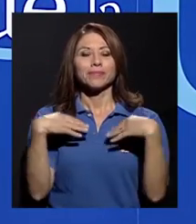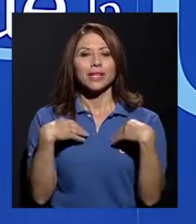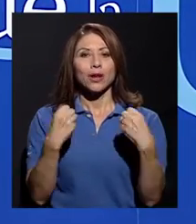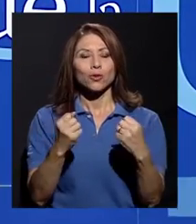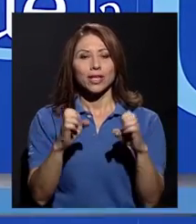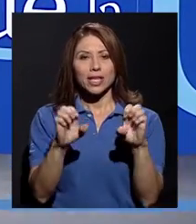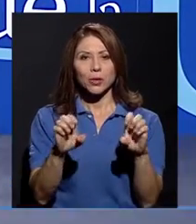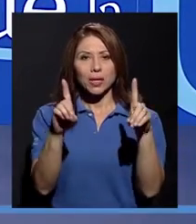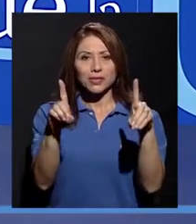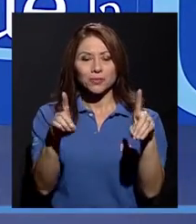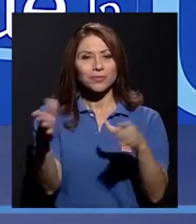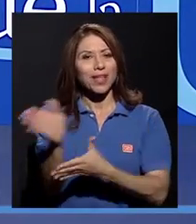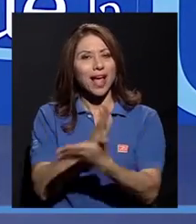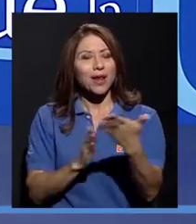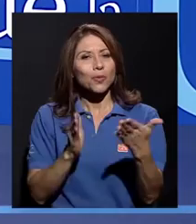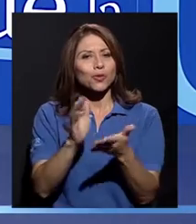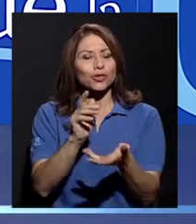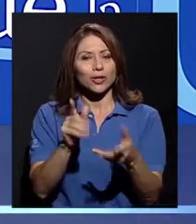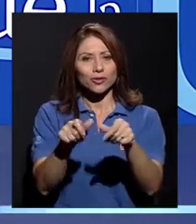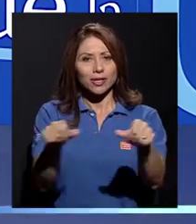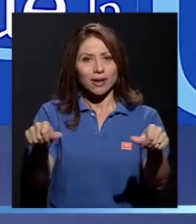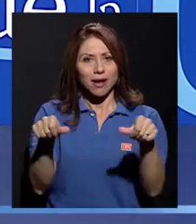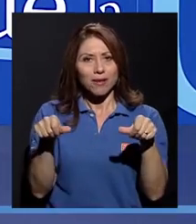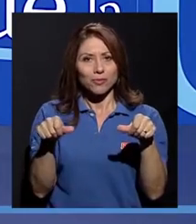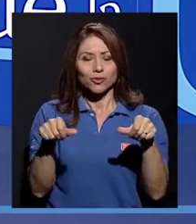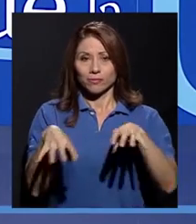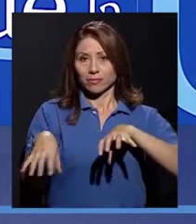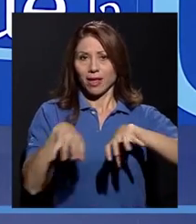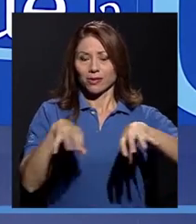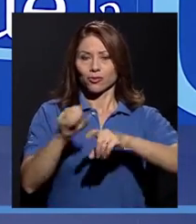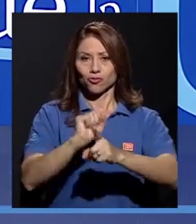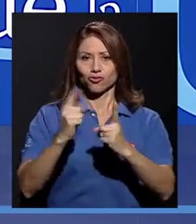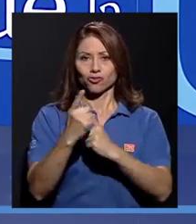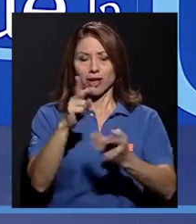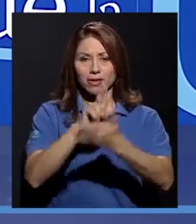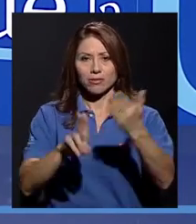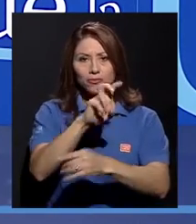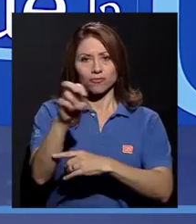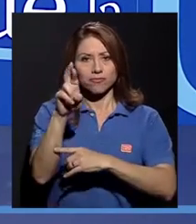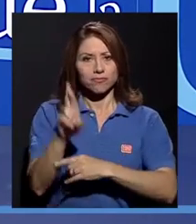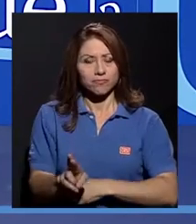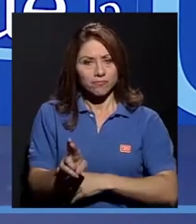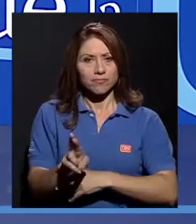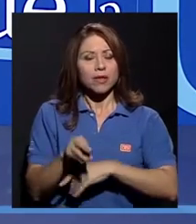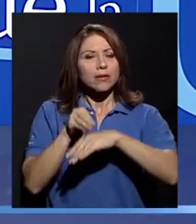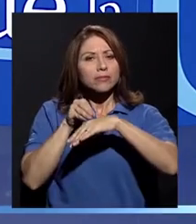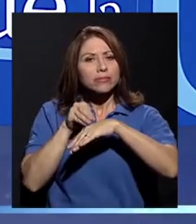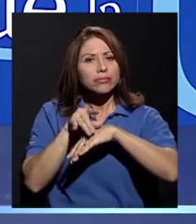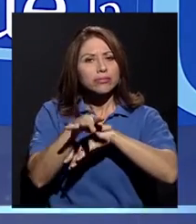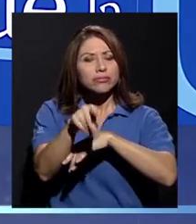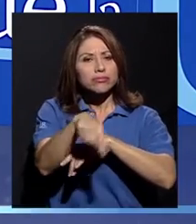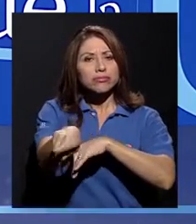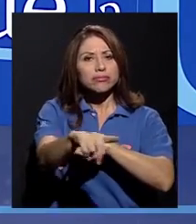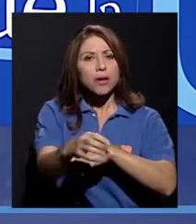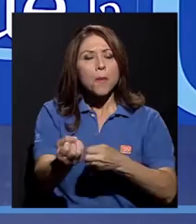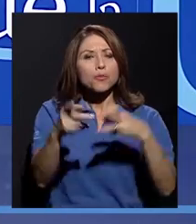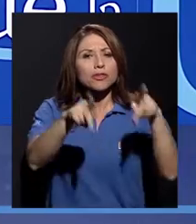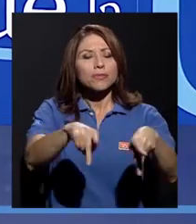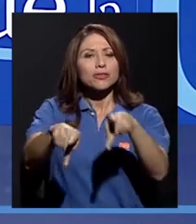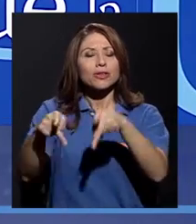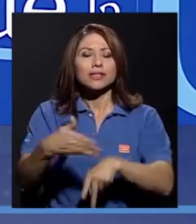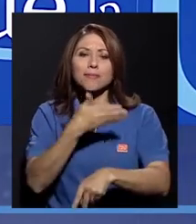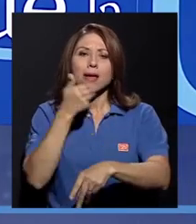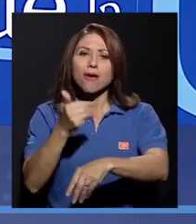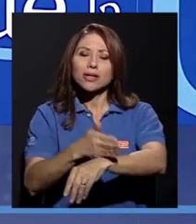son tan solo algunos de los campos en los que la acción social de la Universidad de Costa Rica incide para que muchas personas tengan